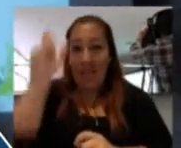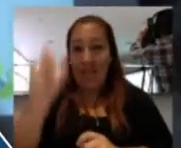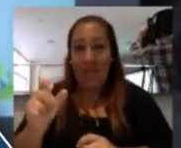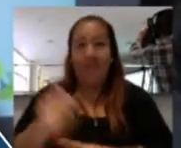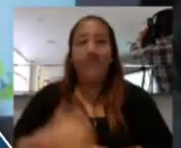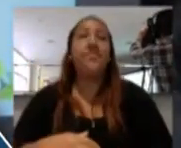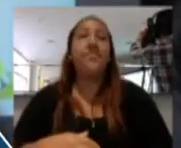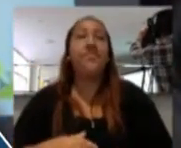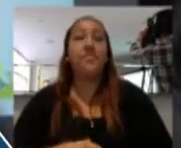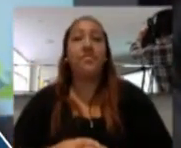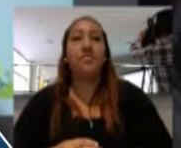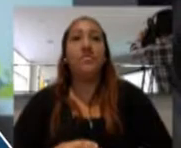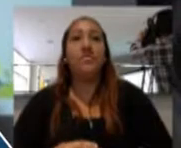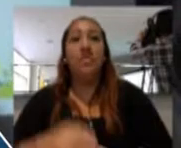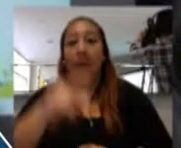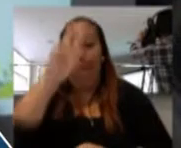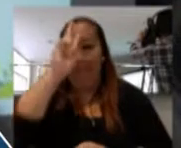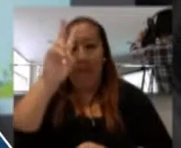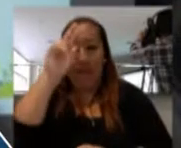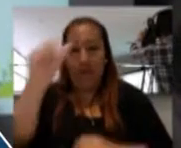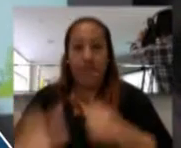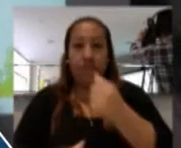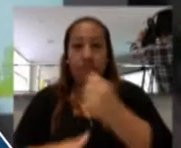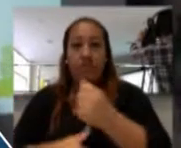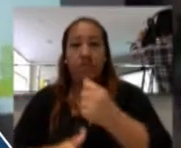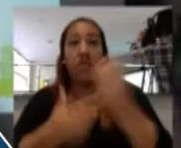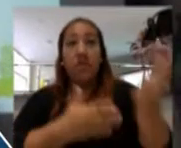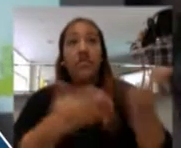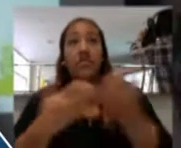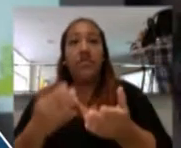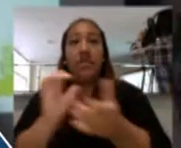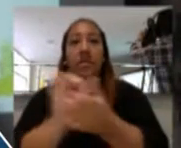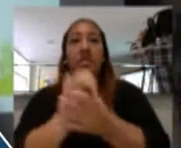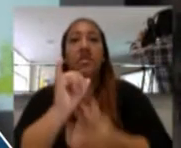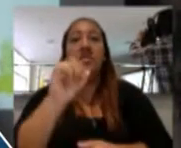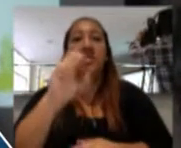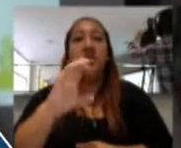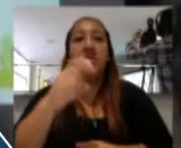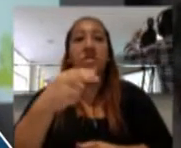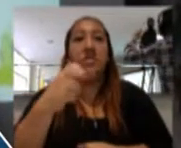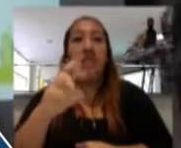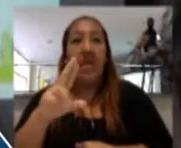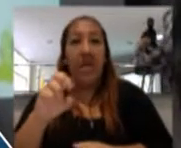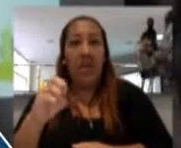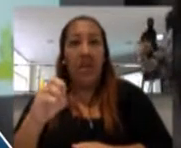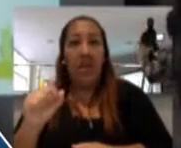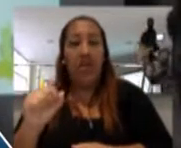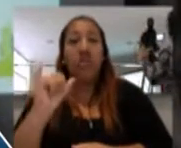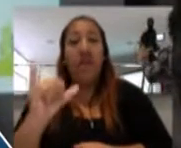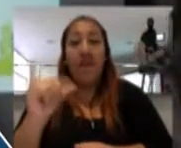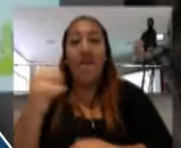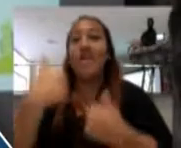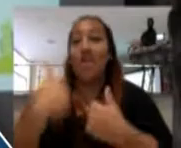alcaldes del Perú estuvieron invitados el alcalde de Chinchero y quien habla.